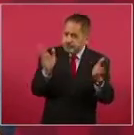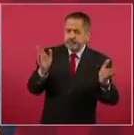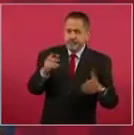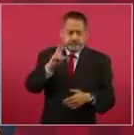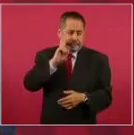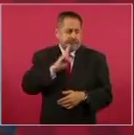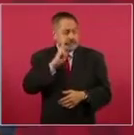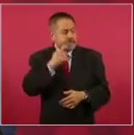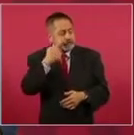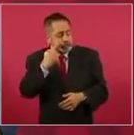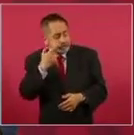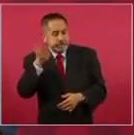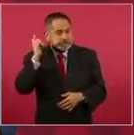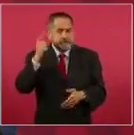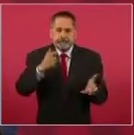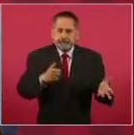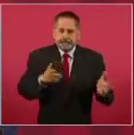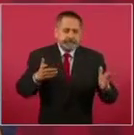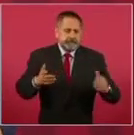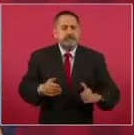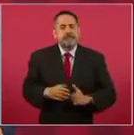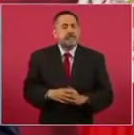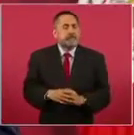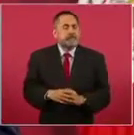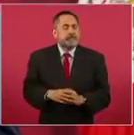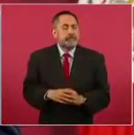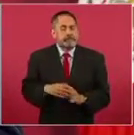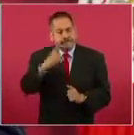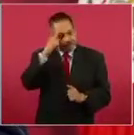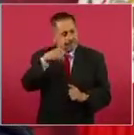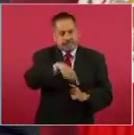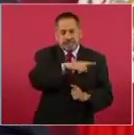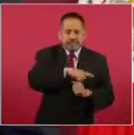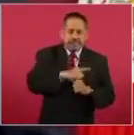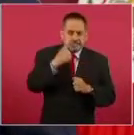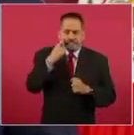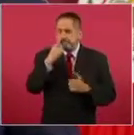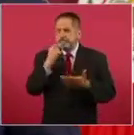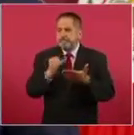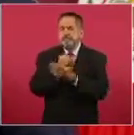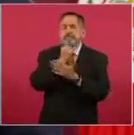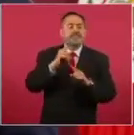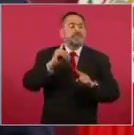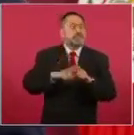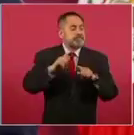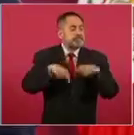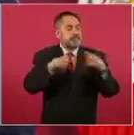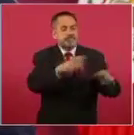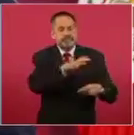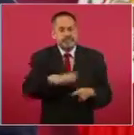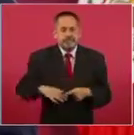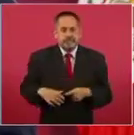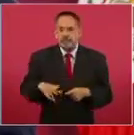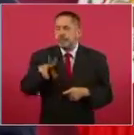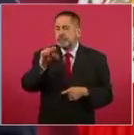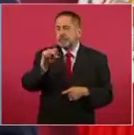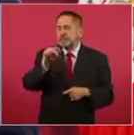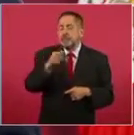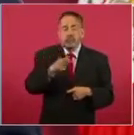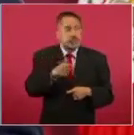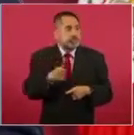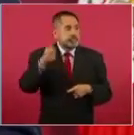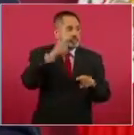para decidir que no sean nada más los de arriba,